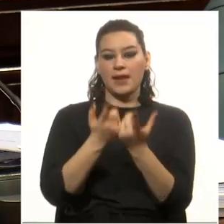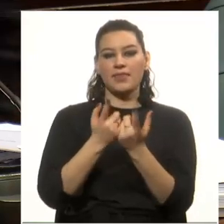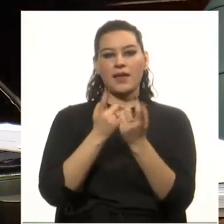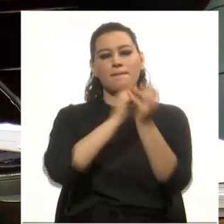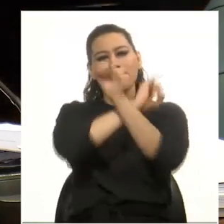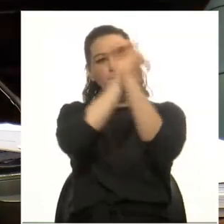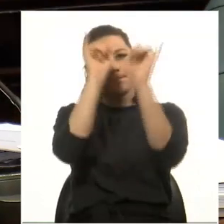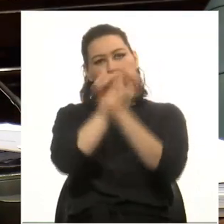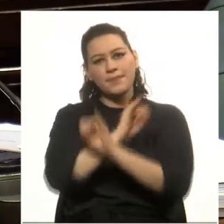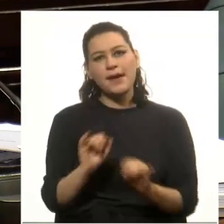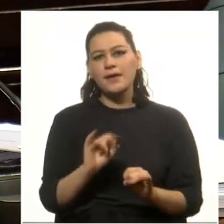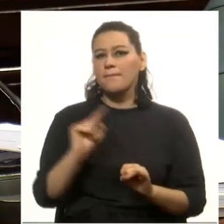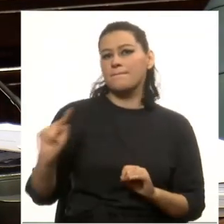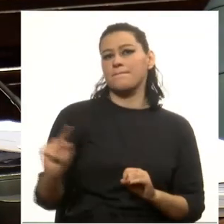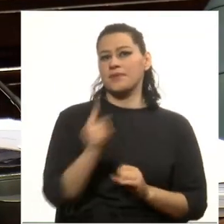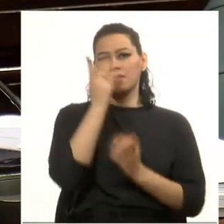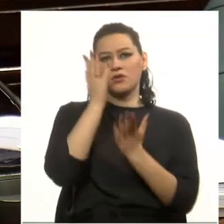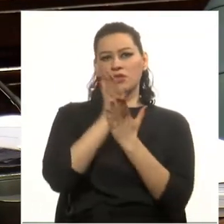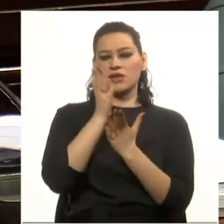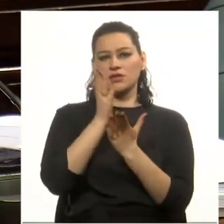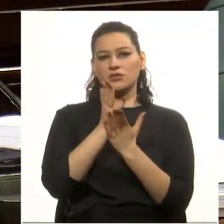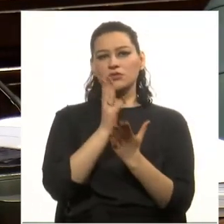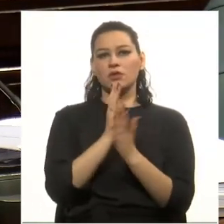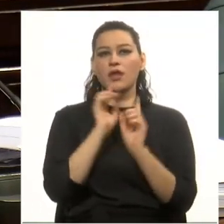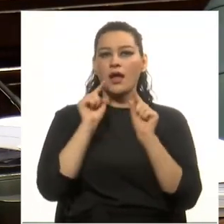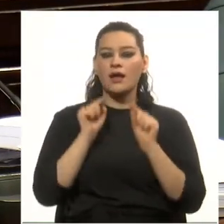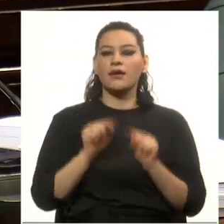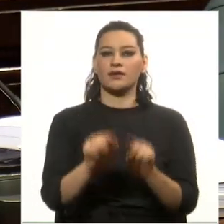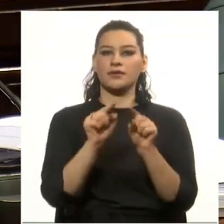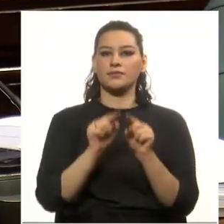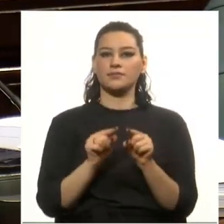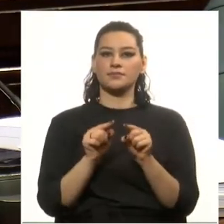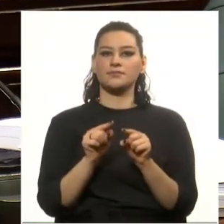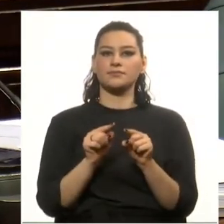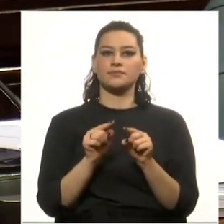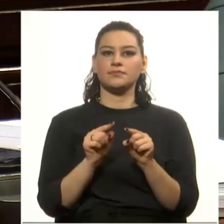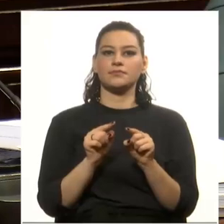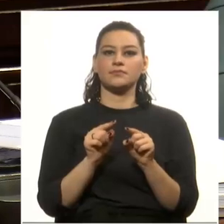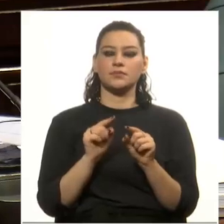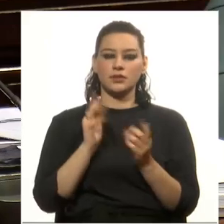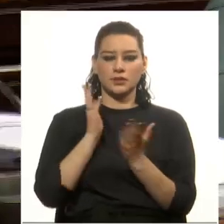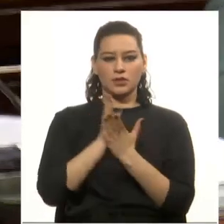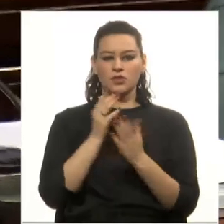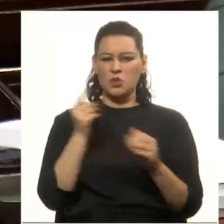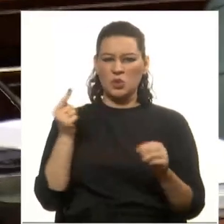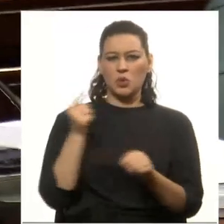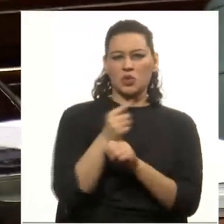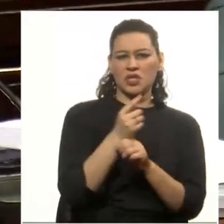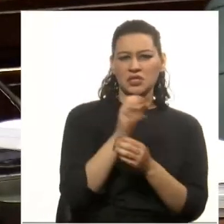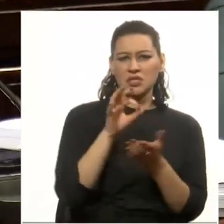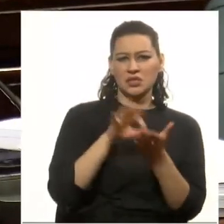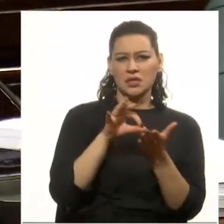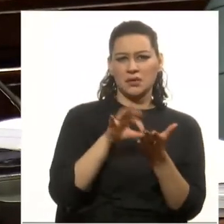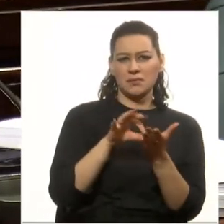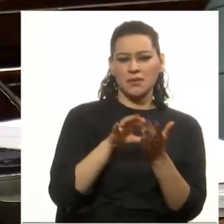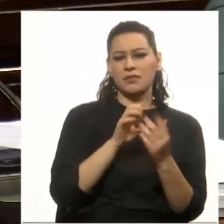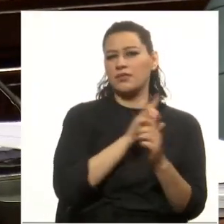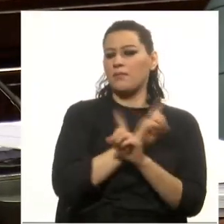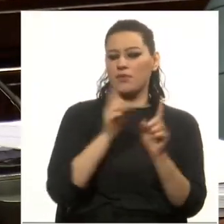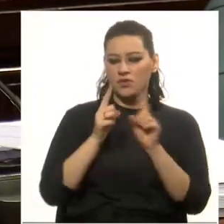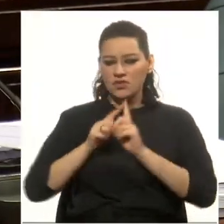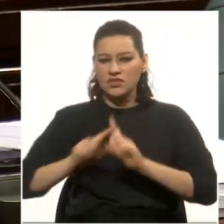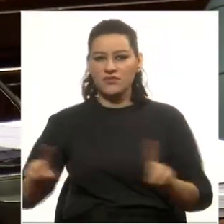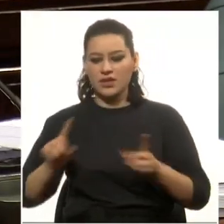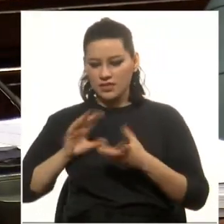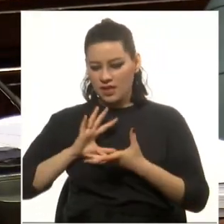pacífico de sus primeros derechos, los cuales ni son opuestos al sistema esencial de la América ni distintos